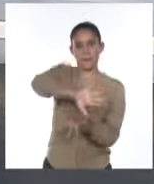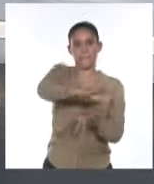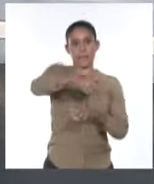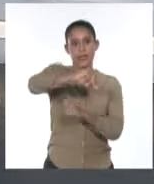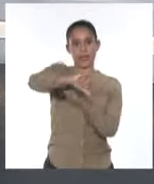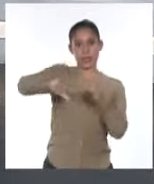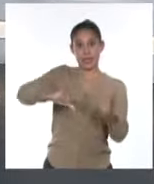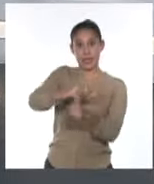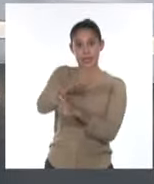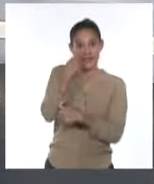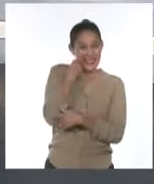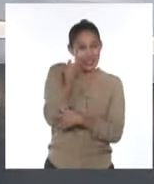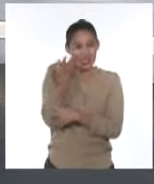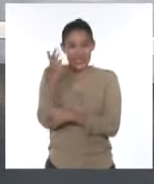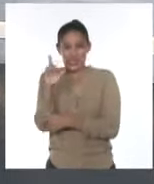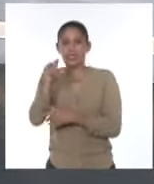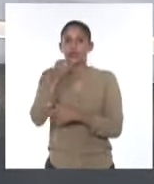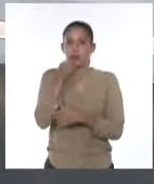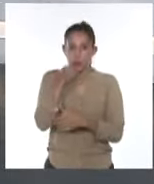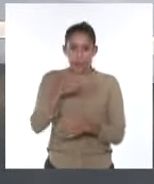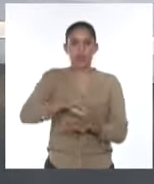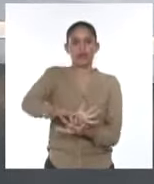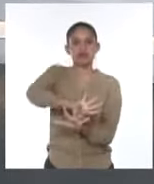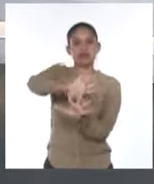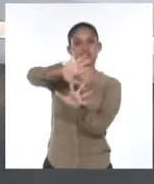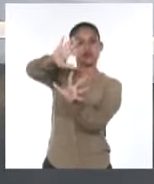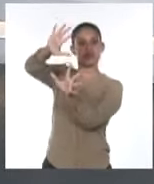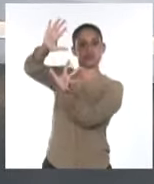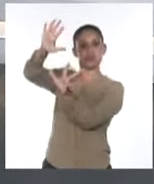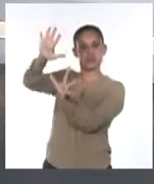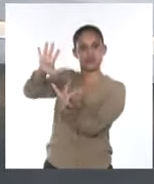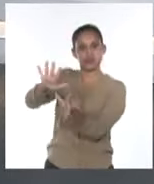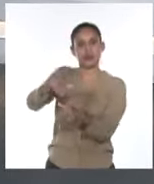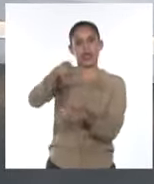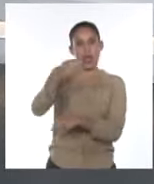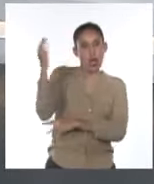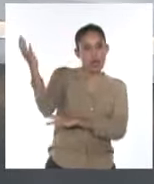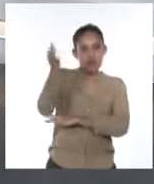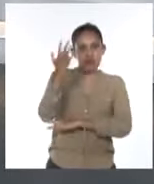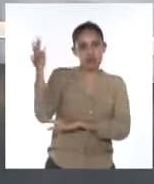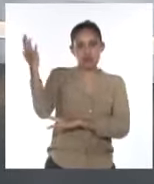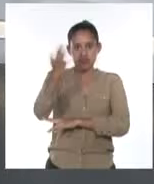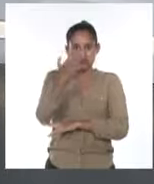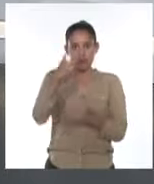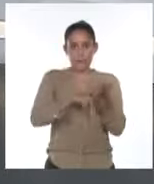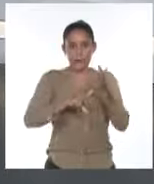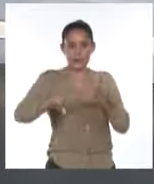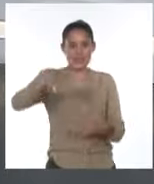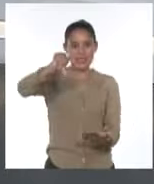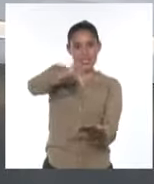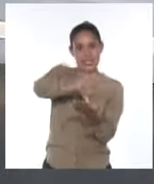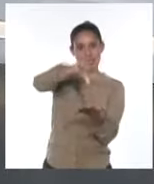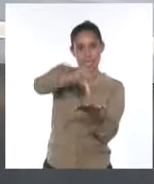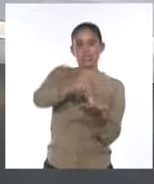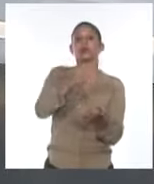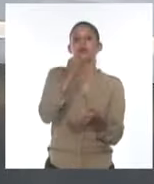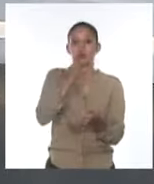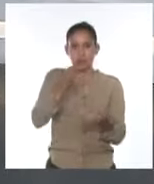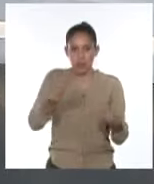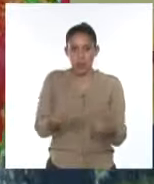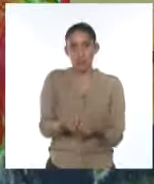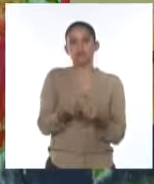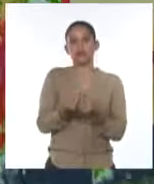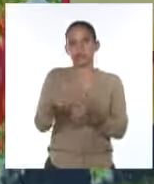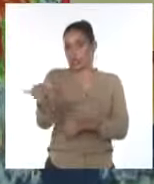este paquete nuboso va a continuar extendiéndose también a gran parte del país. Llegando incluso a las provincias del centro. A las provincias del centro donde también se